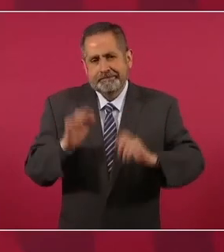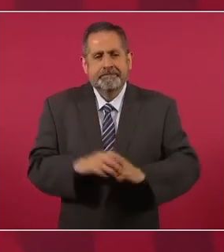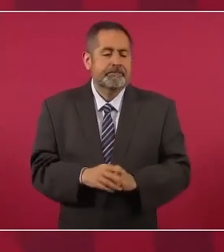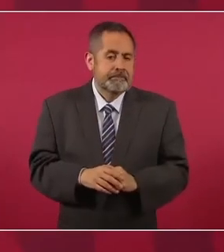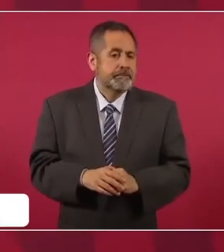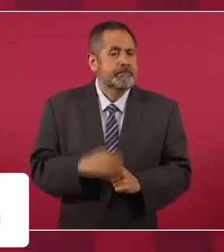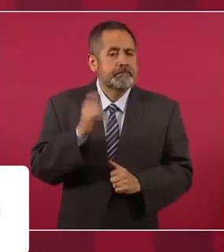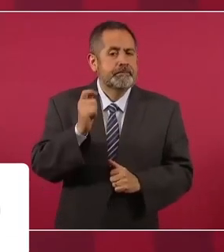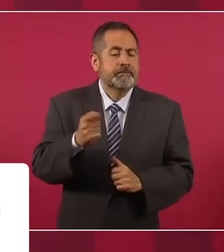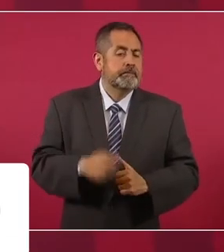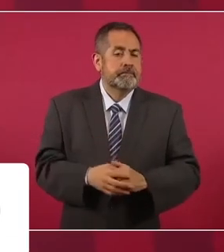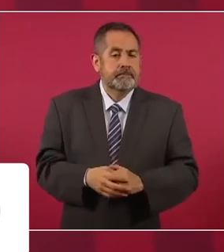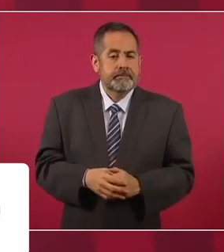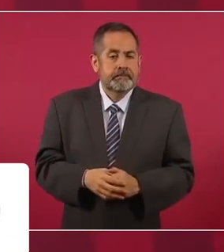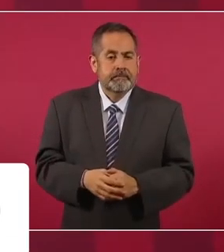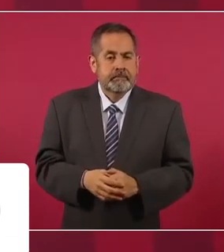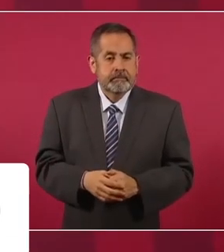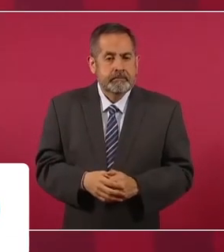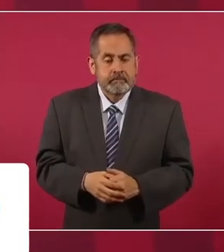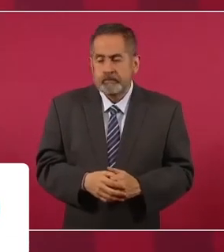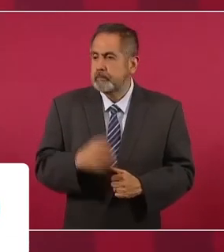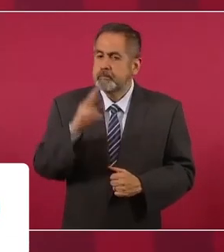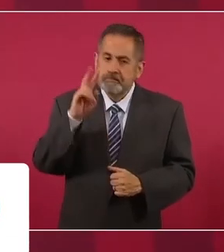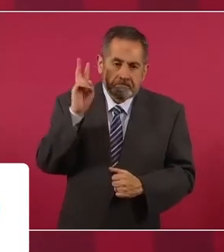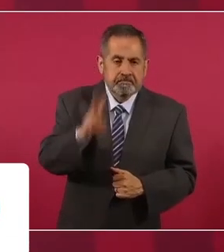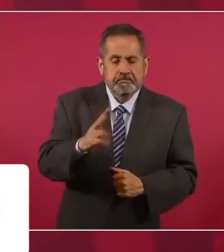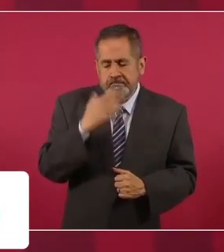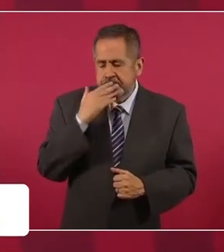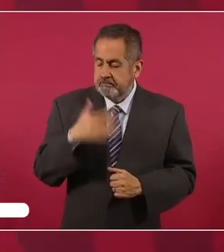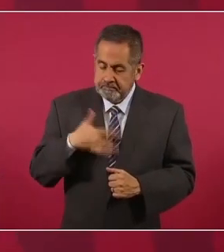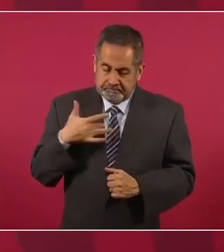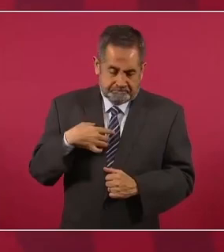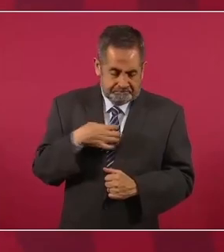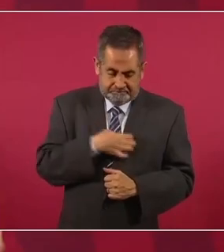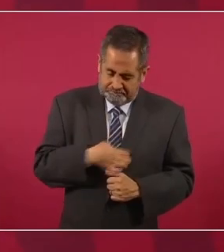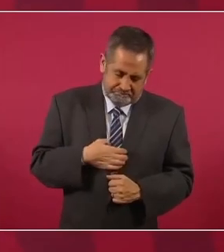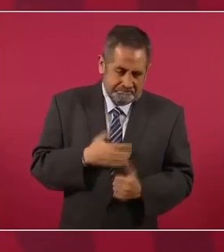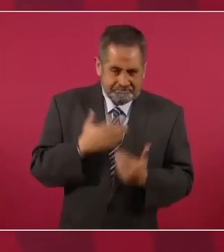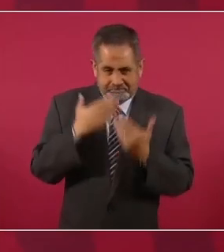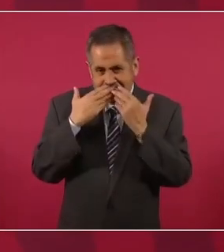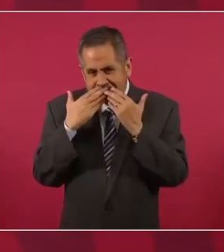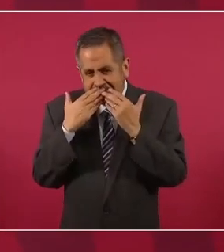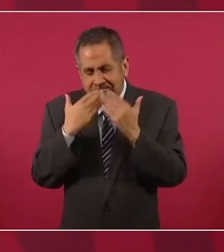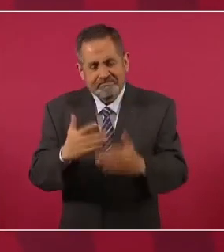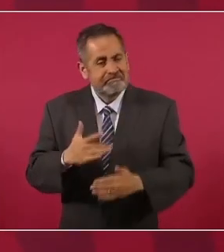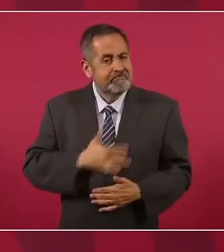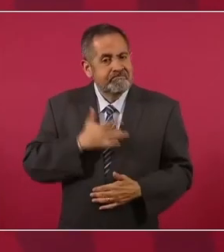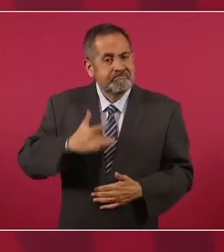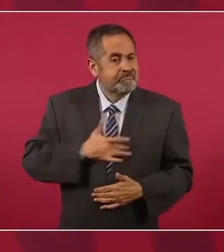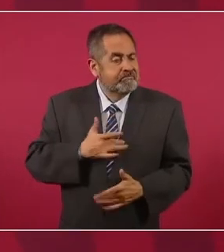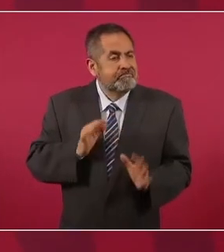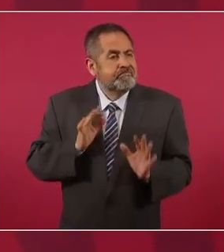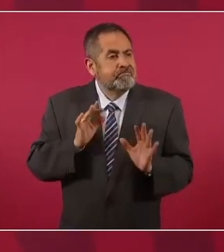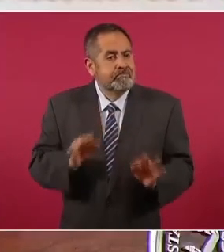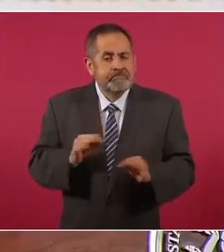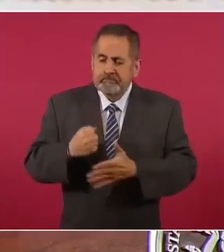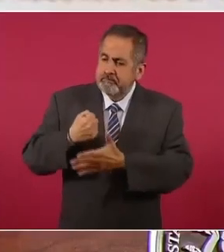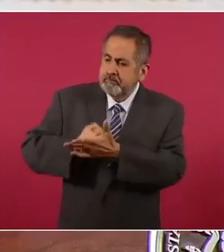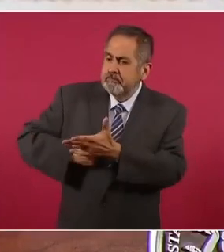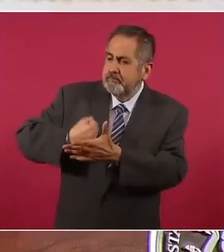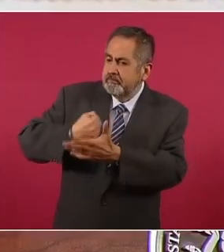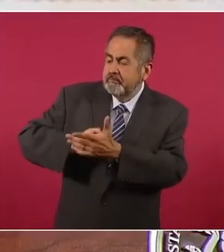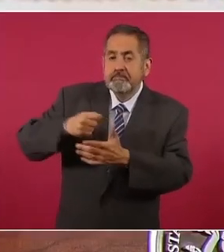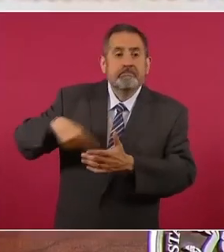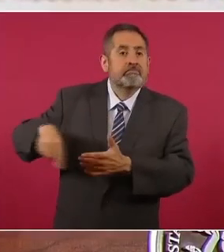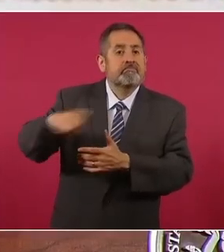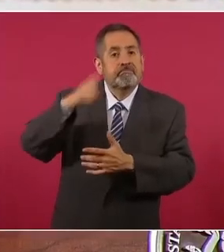Entonces, es muy satisfactorio el luchar por un cambio